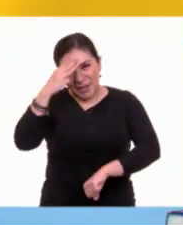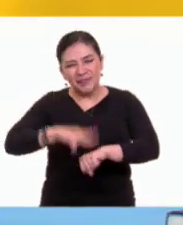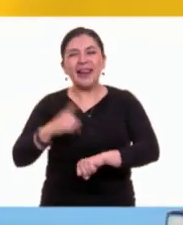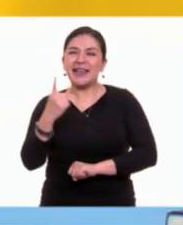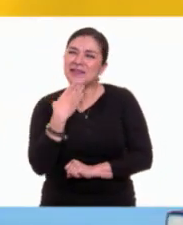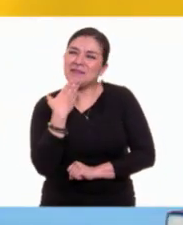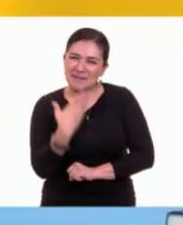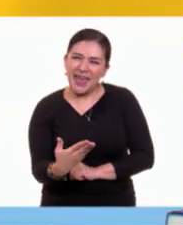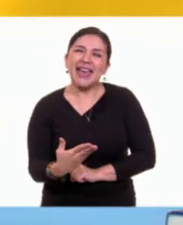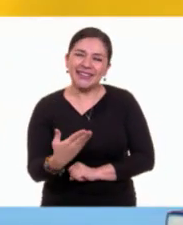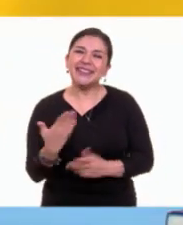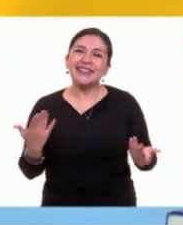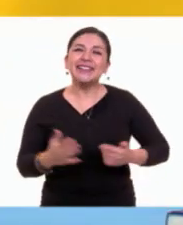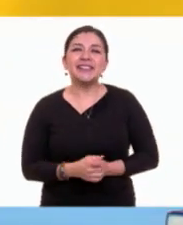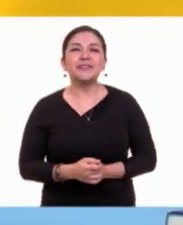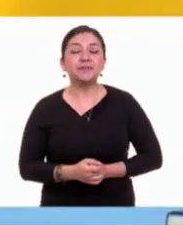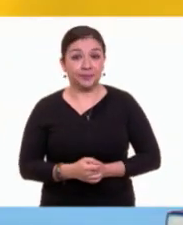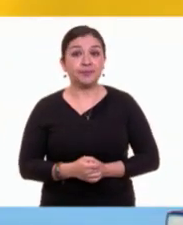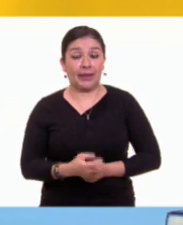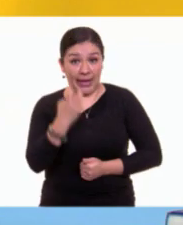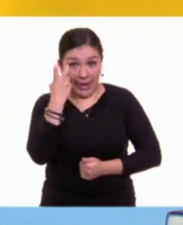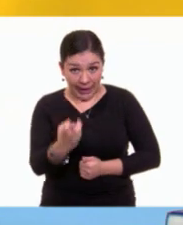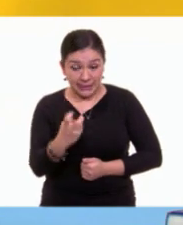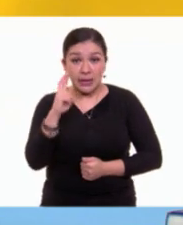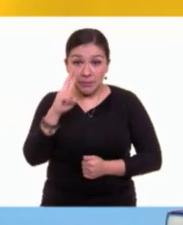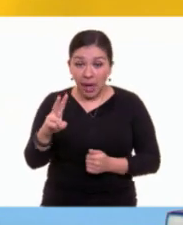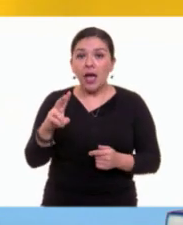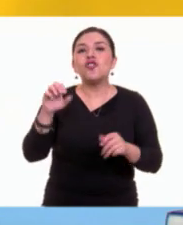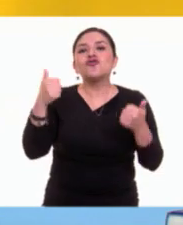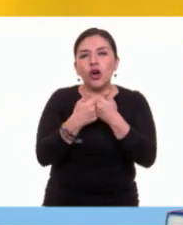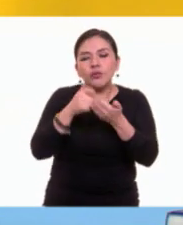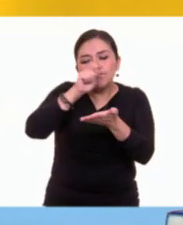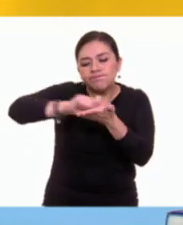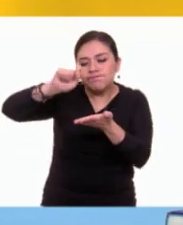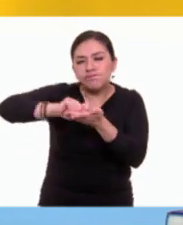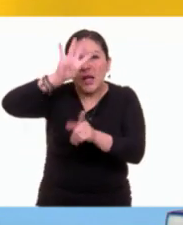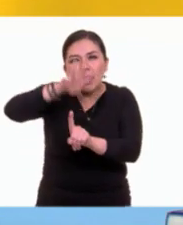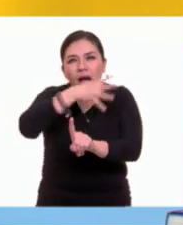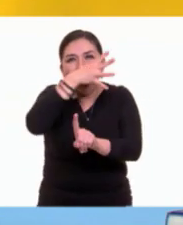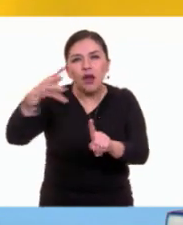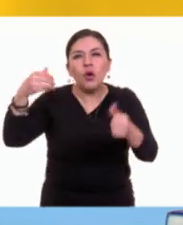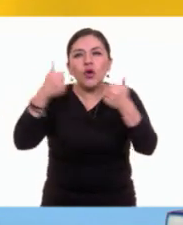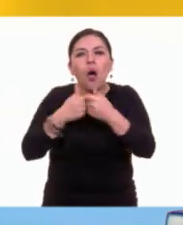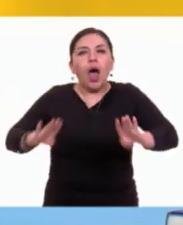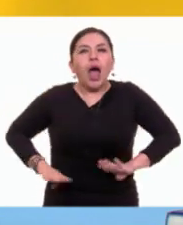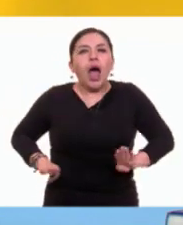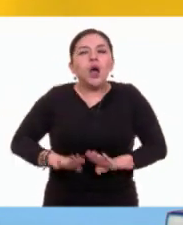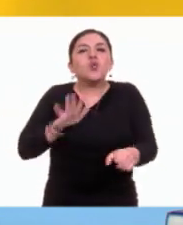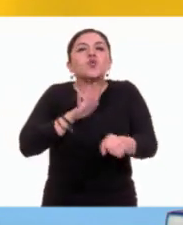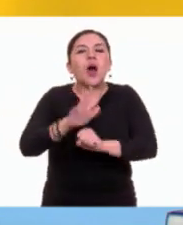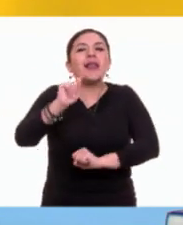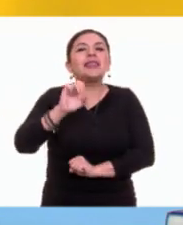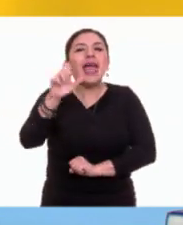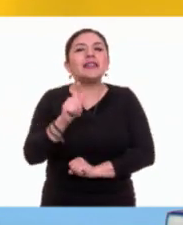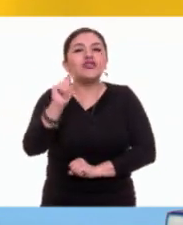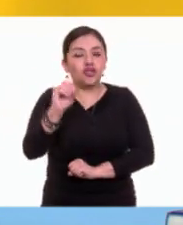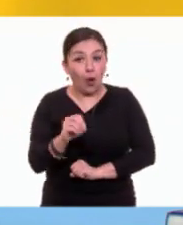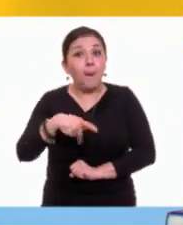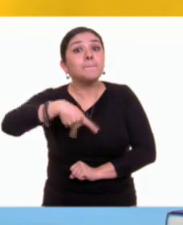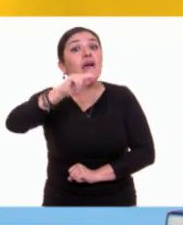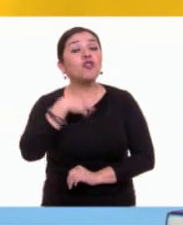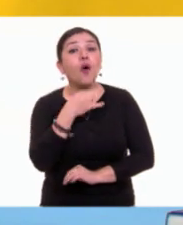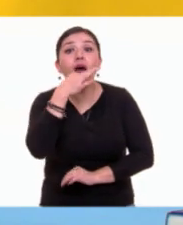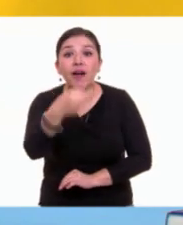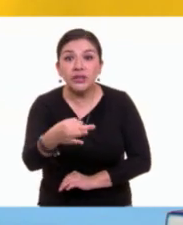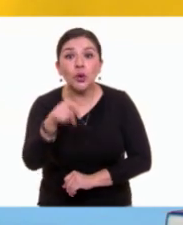que lo hayas disfrutado también mucho. A partir de él llenaremos la columna correspondiente a los textos narrativos. Pero enfatizo,